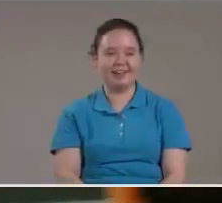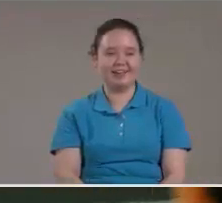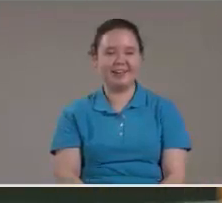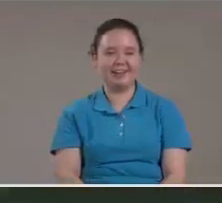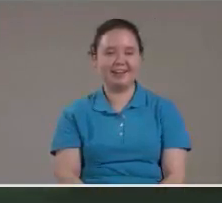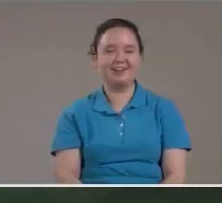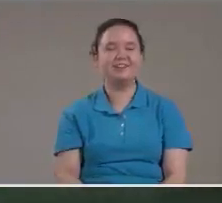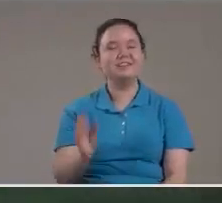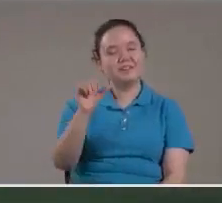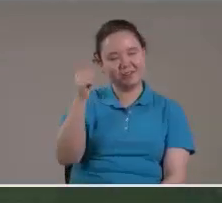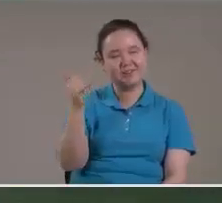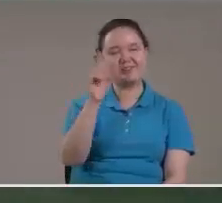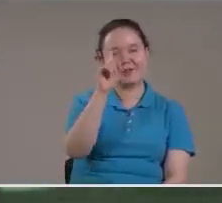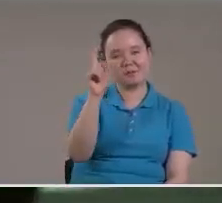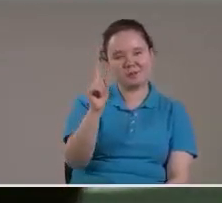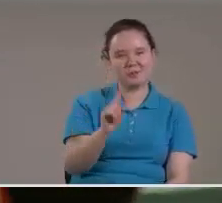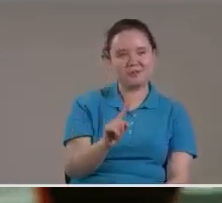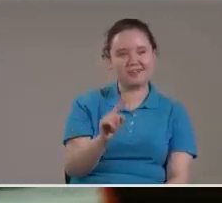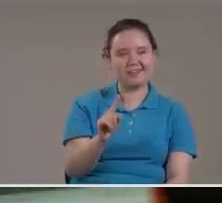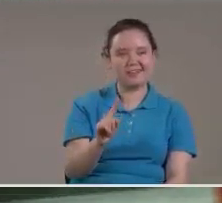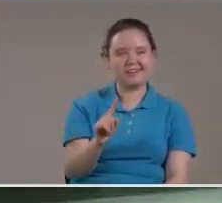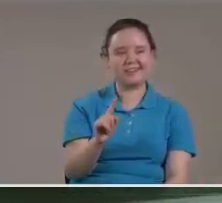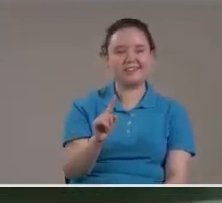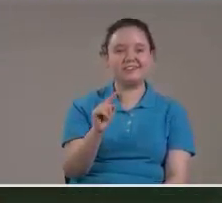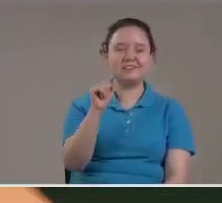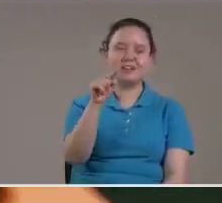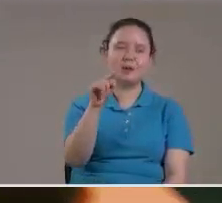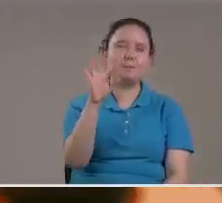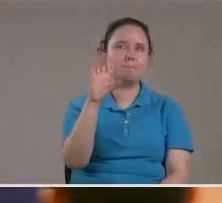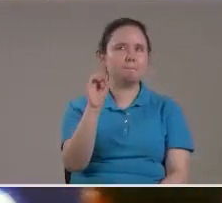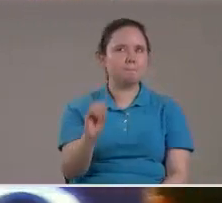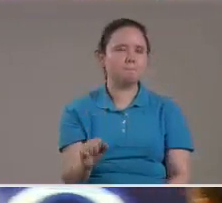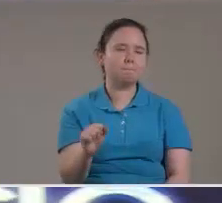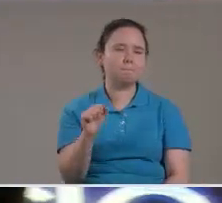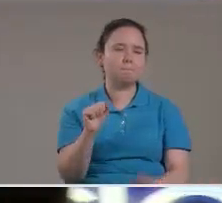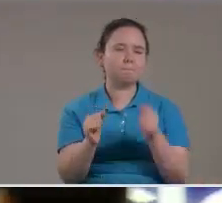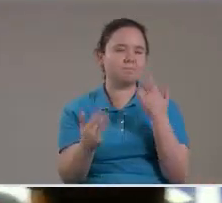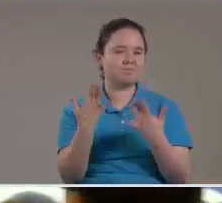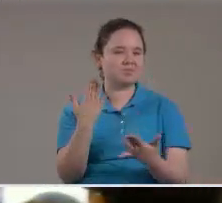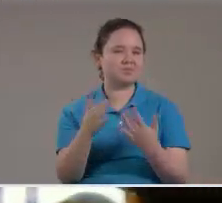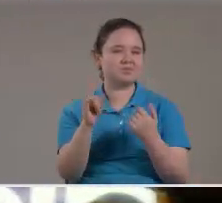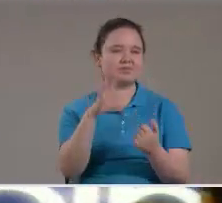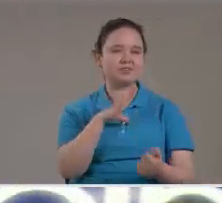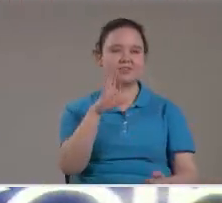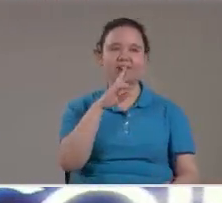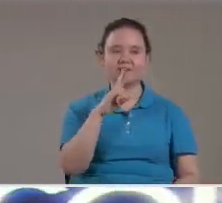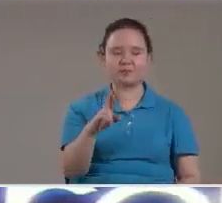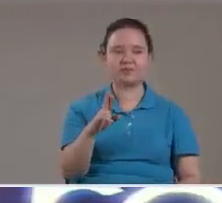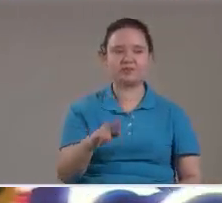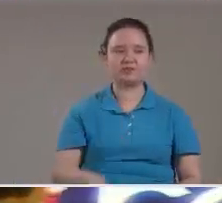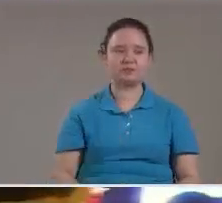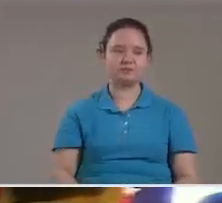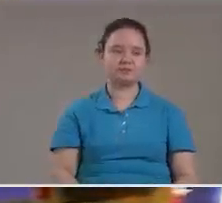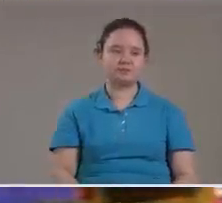La otra pregunta Usted Puede que tenga Alguna respuesta Pero la respuesta Más la tengo yo